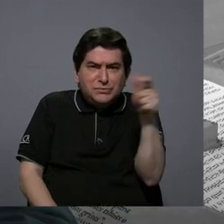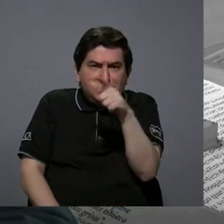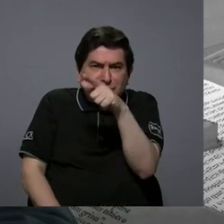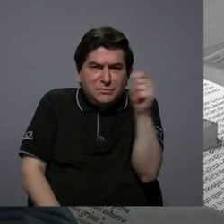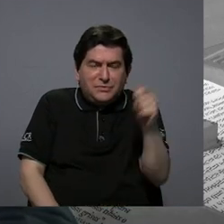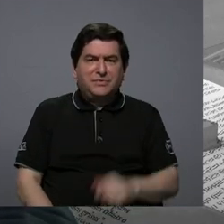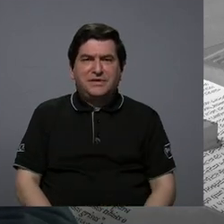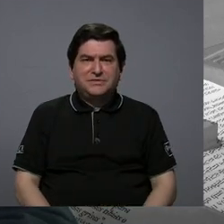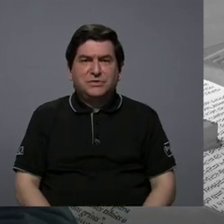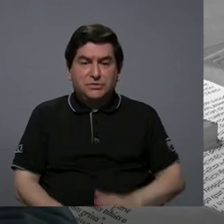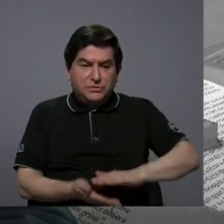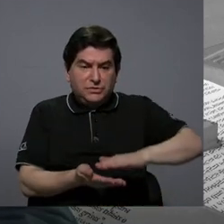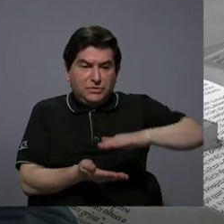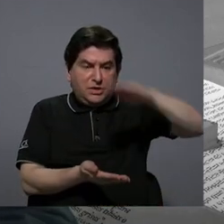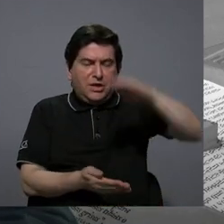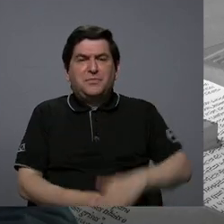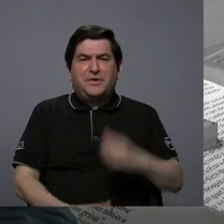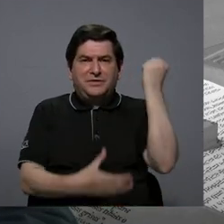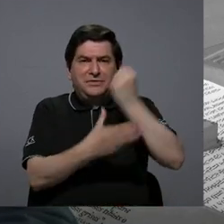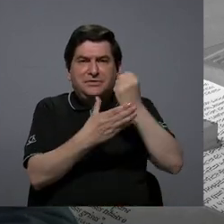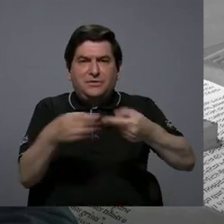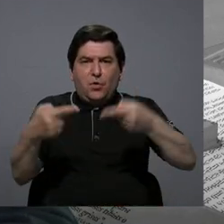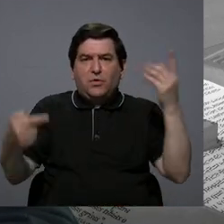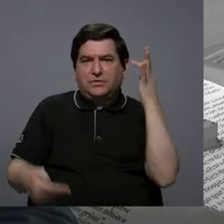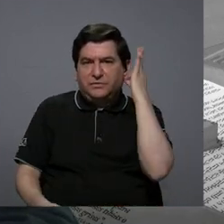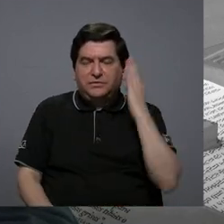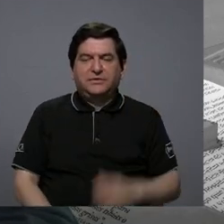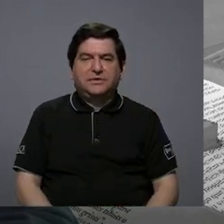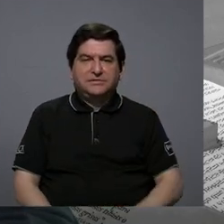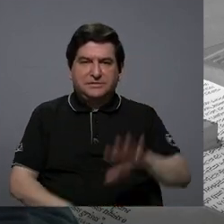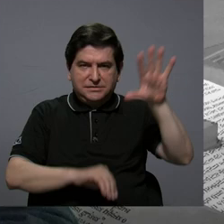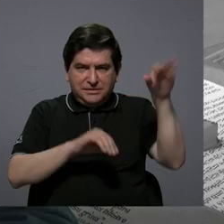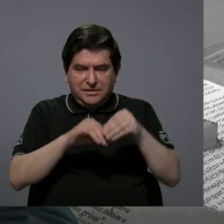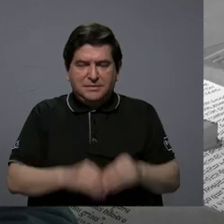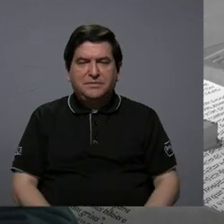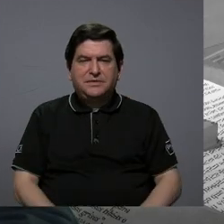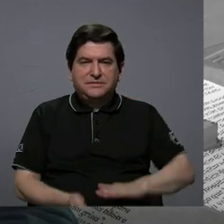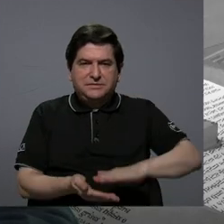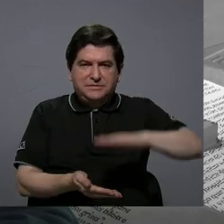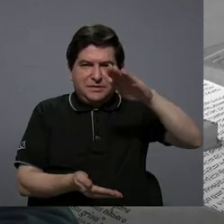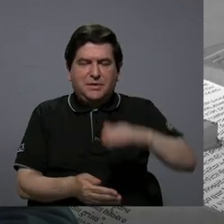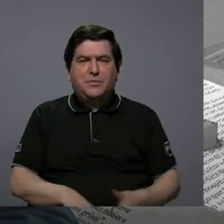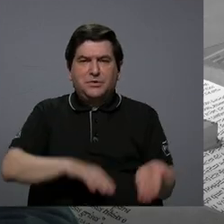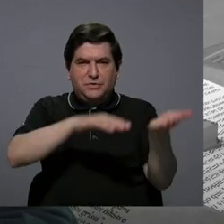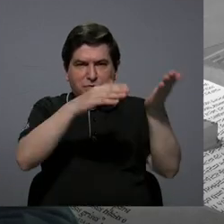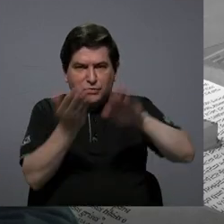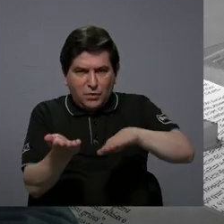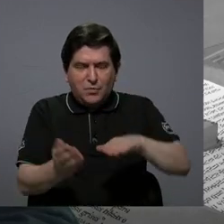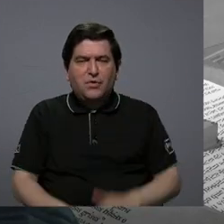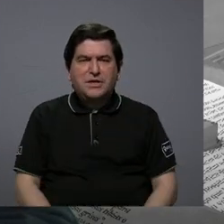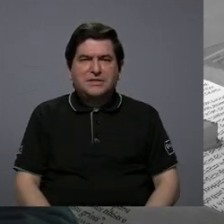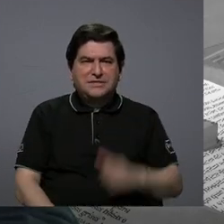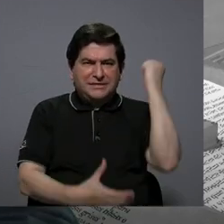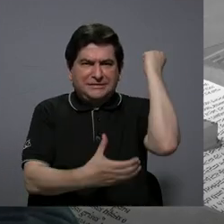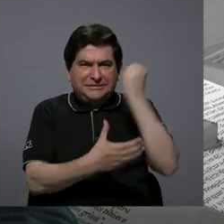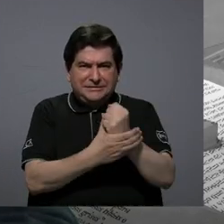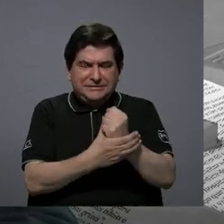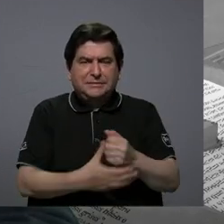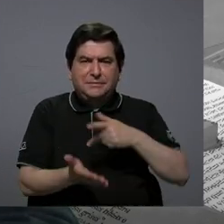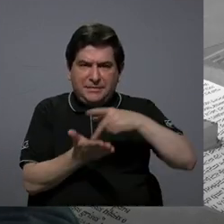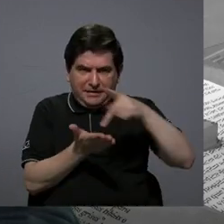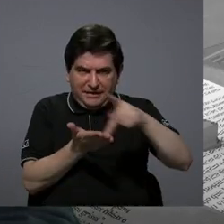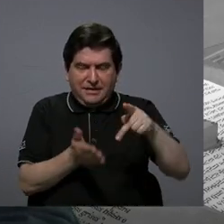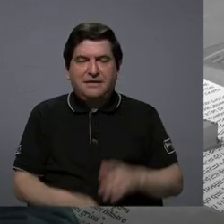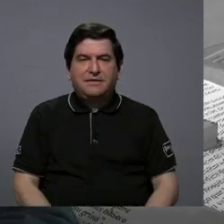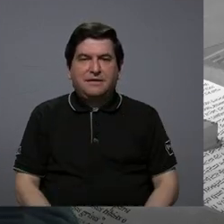el incremento de femicidios. Además, el aumento de las muertes por ejecución de sicarios.